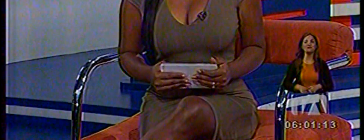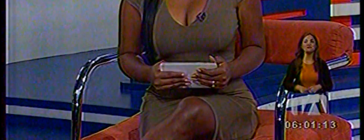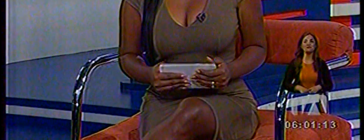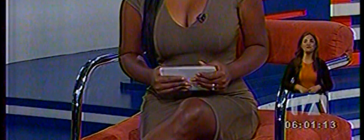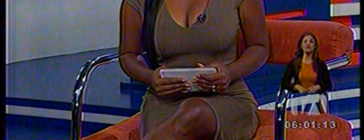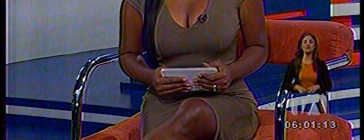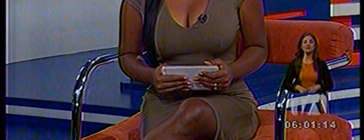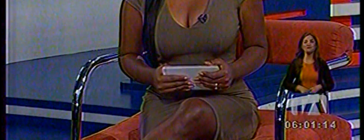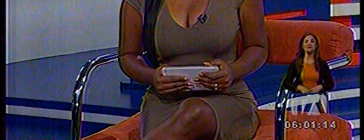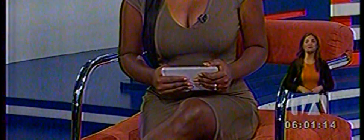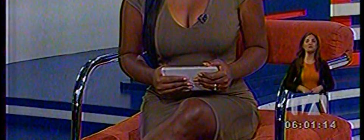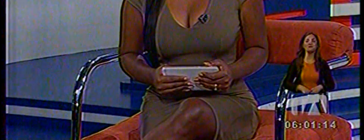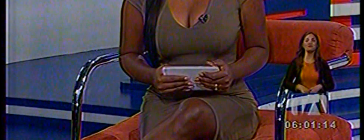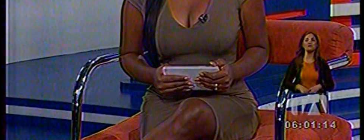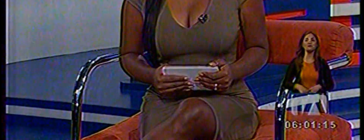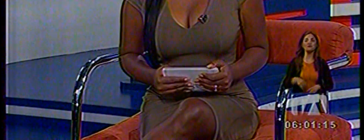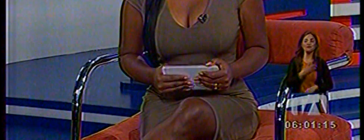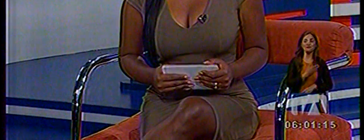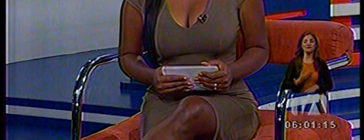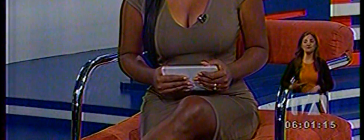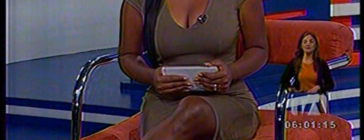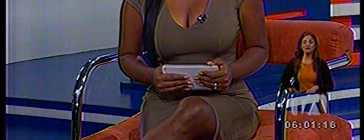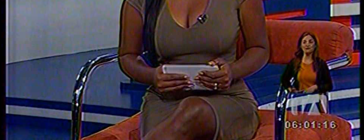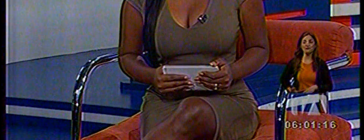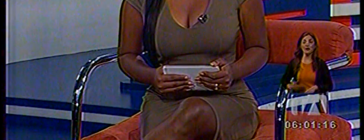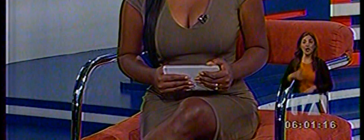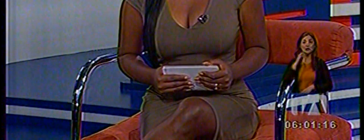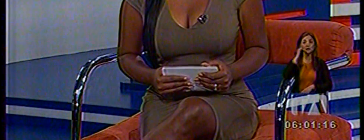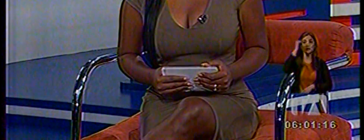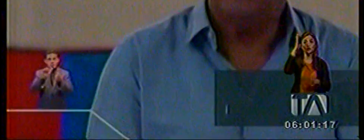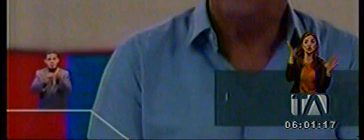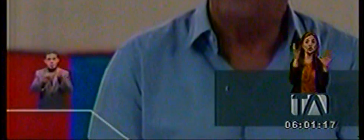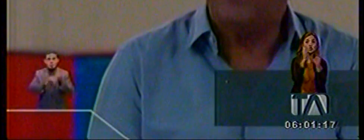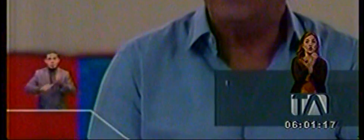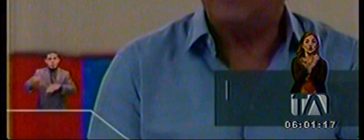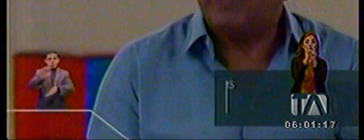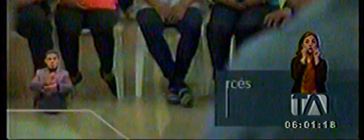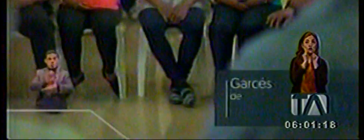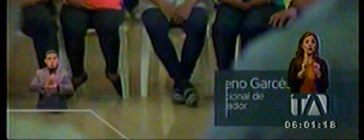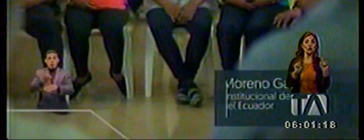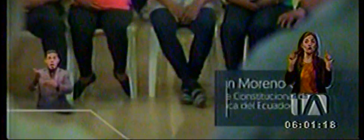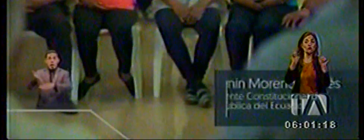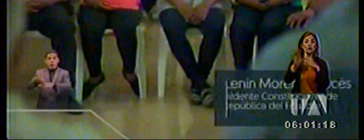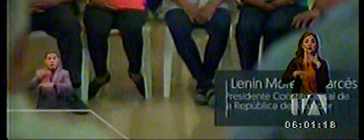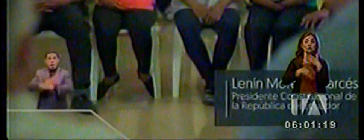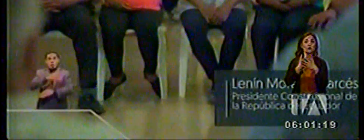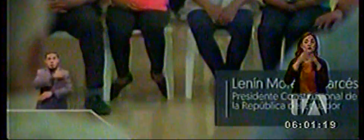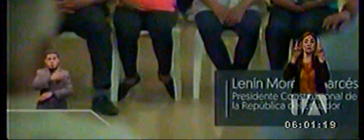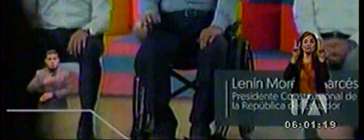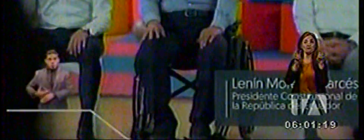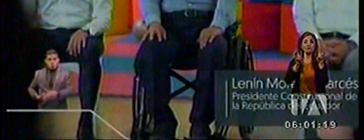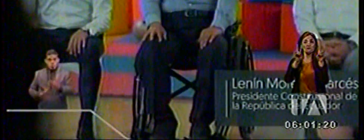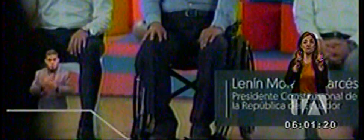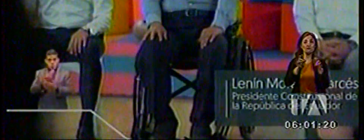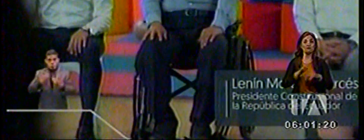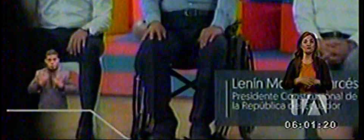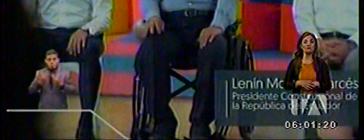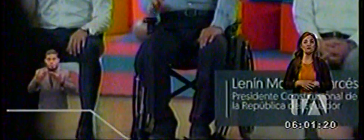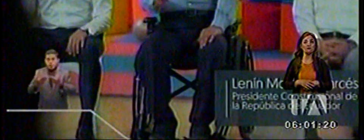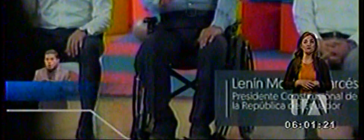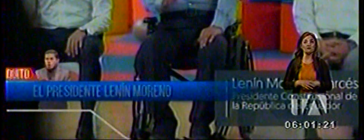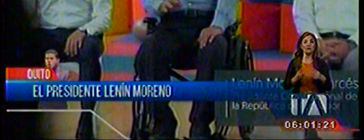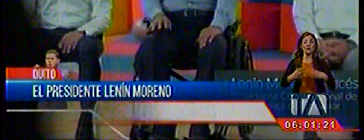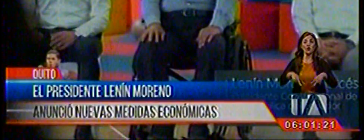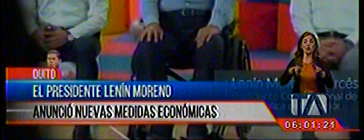El presidente Lenín Moreno anunció en cadena nacional la noche de ayer un paquete de medidas, entre las cuales destaca el alza en el